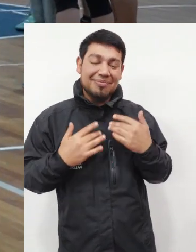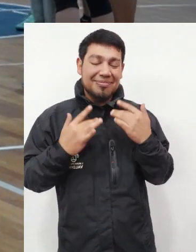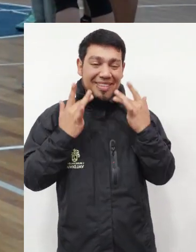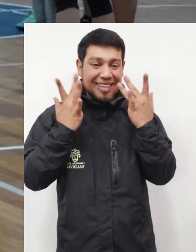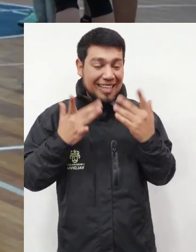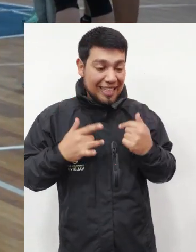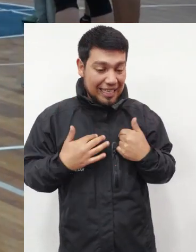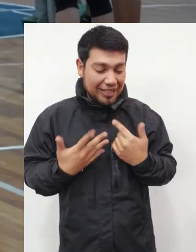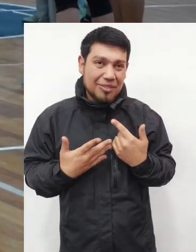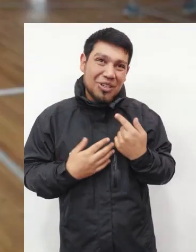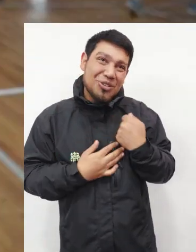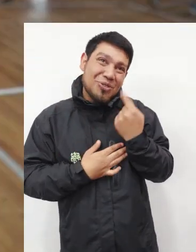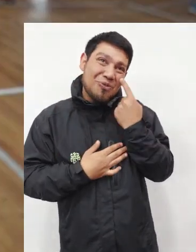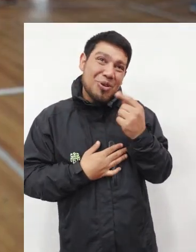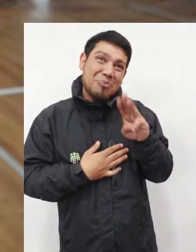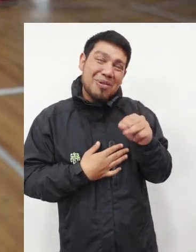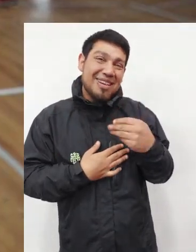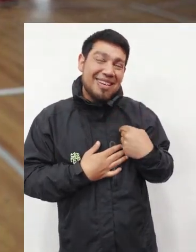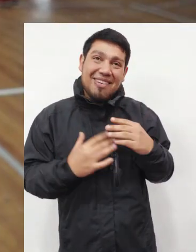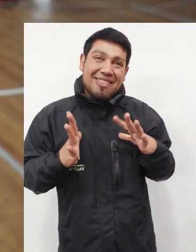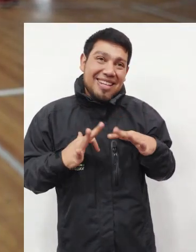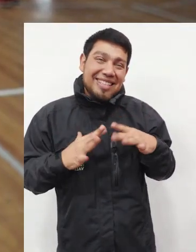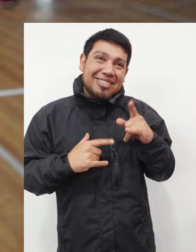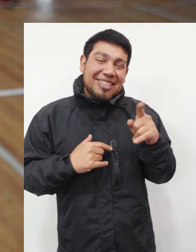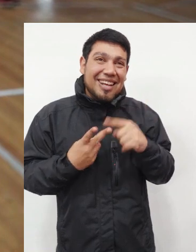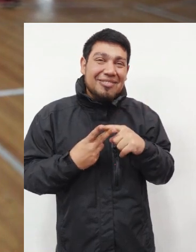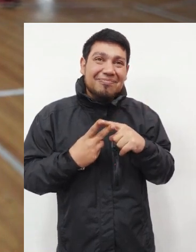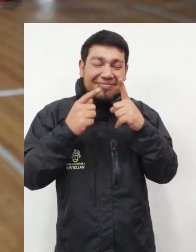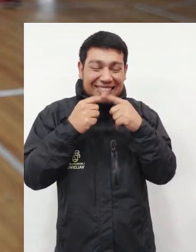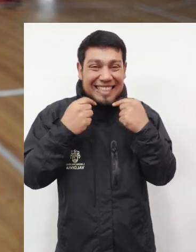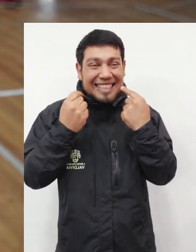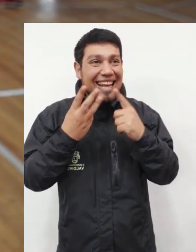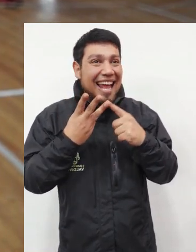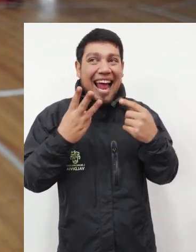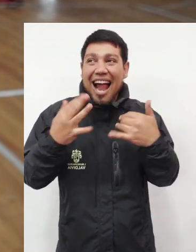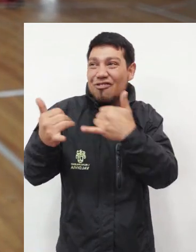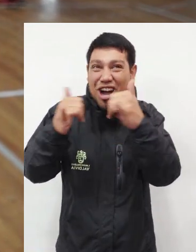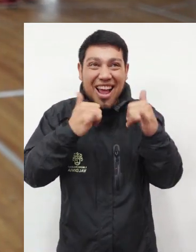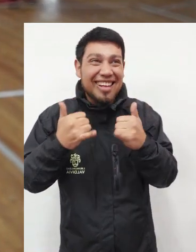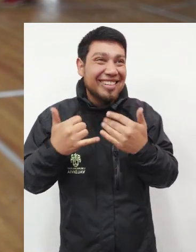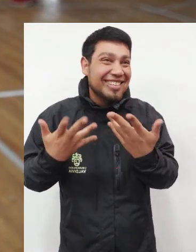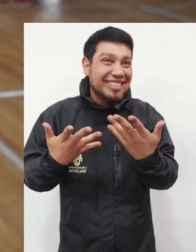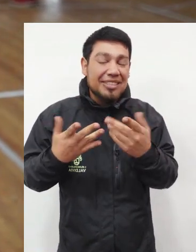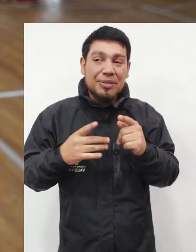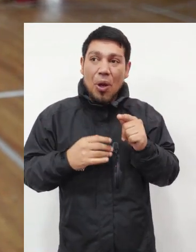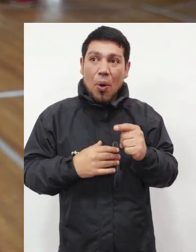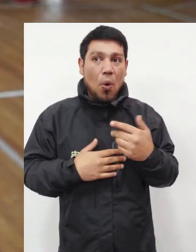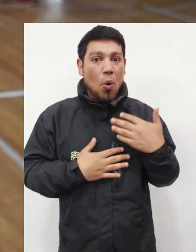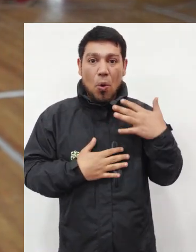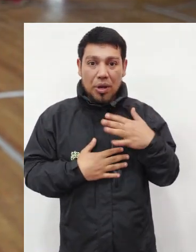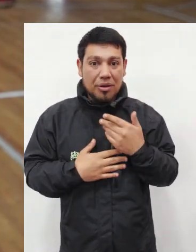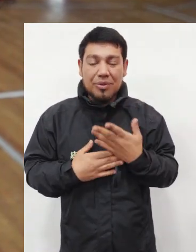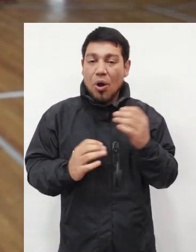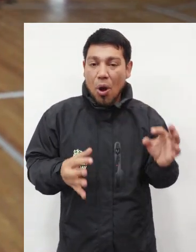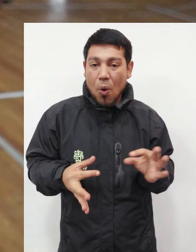físicas que le ayudan en la vida. La verdad es que muy contento, porque me alegra verla feliz, divirtiéndose y haciendo deporte.